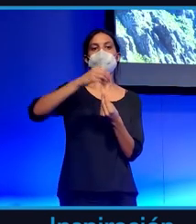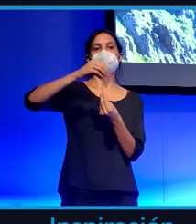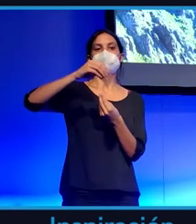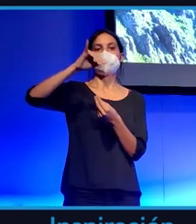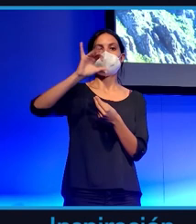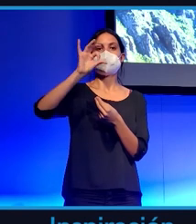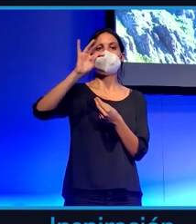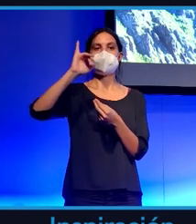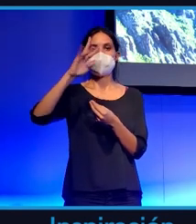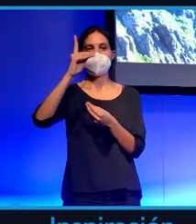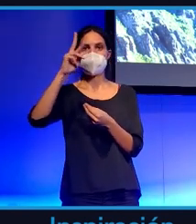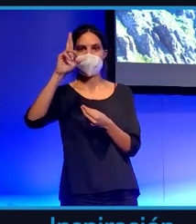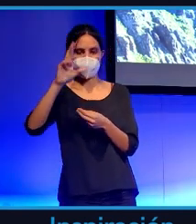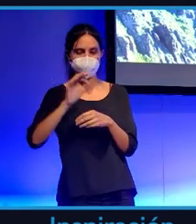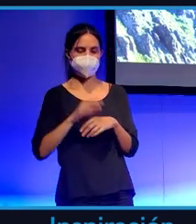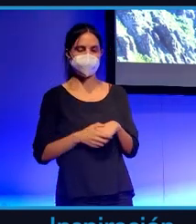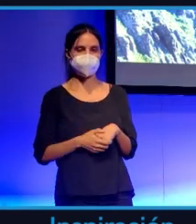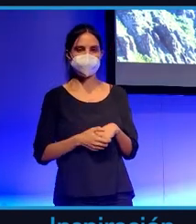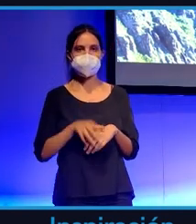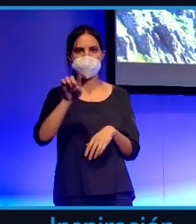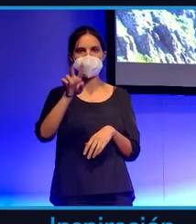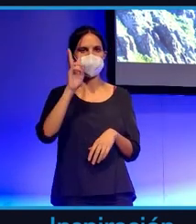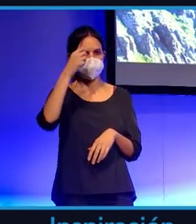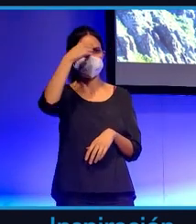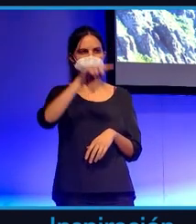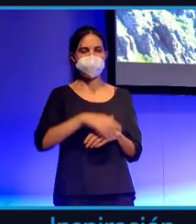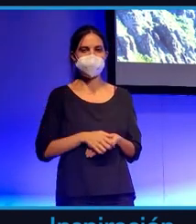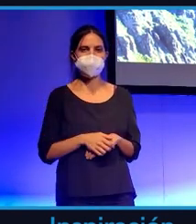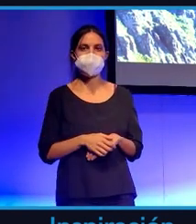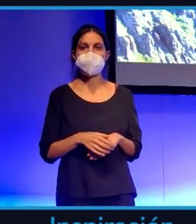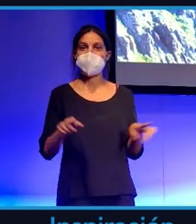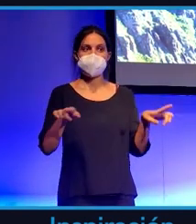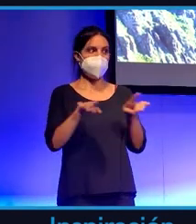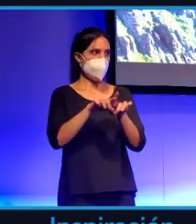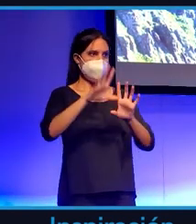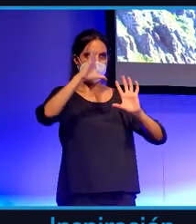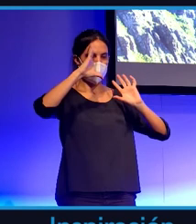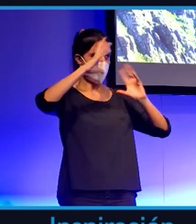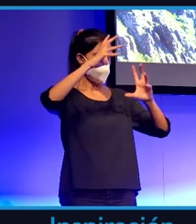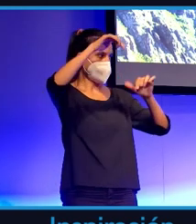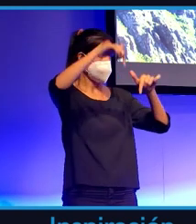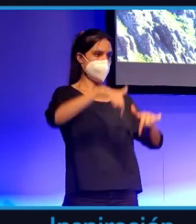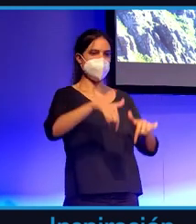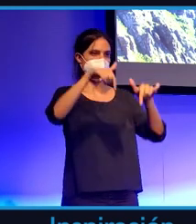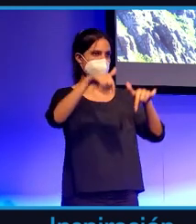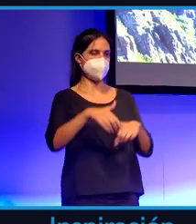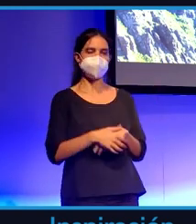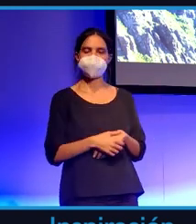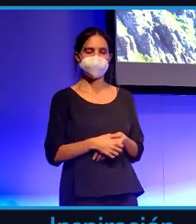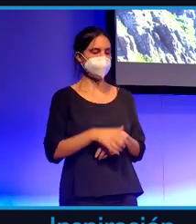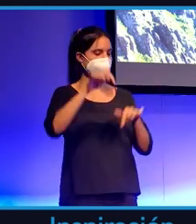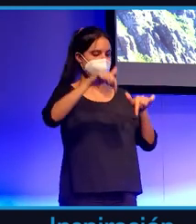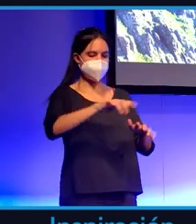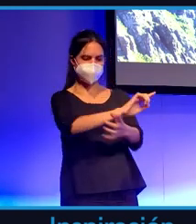espacio de los juegos blockchain. Es una auténtica locura lo que está ocurriendo, es una auténtica